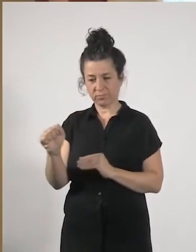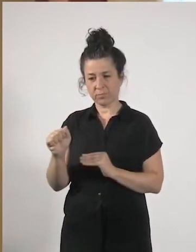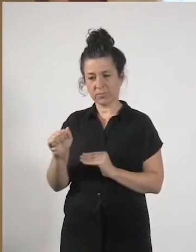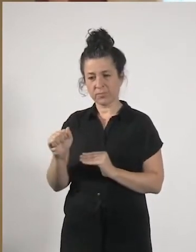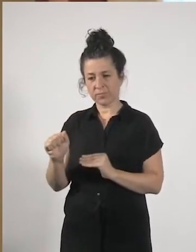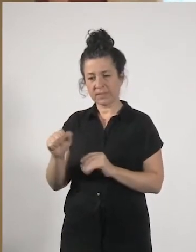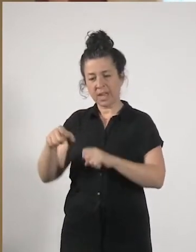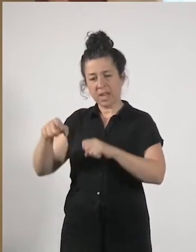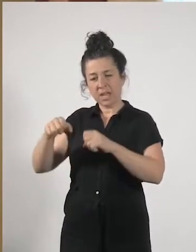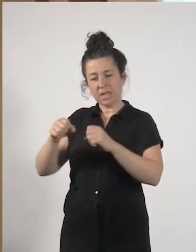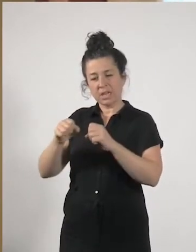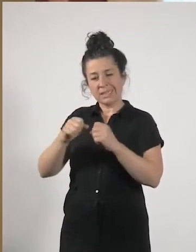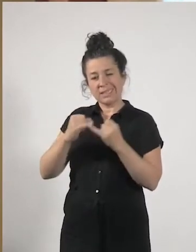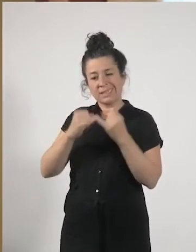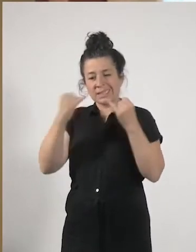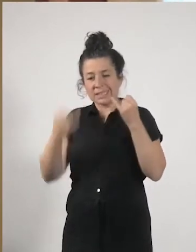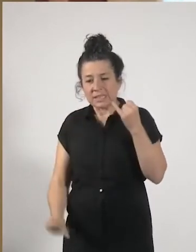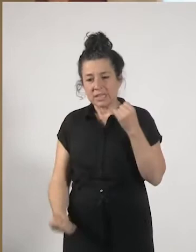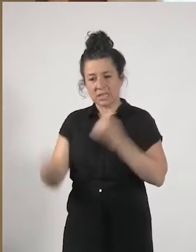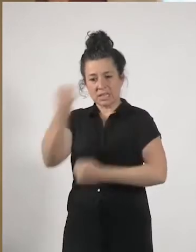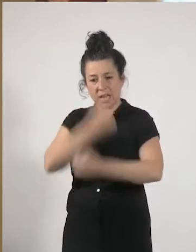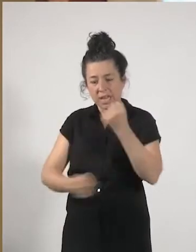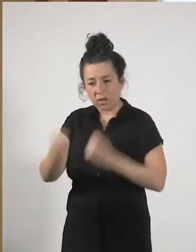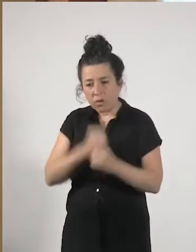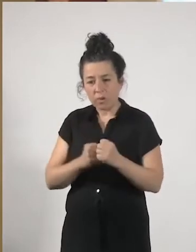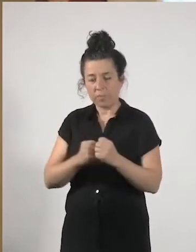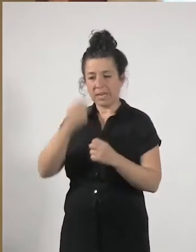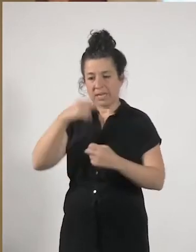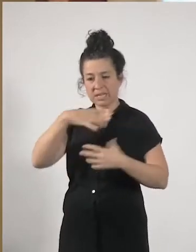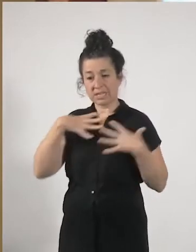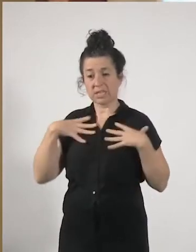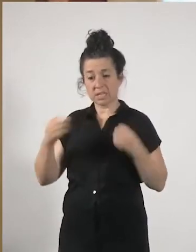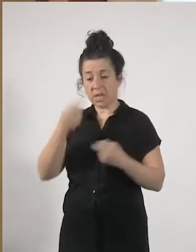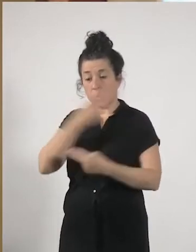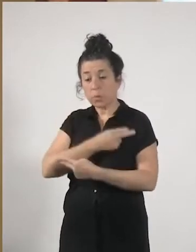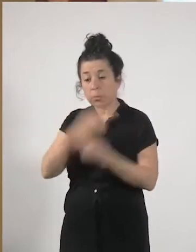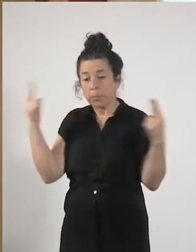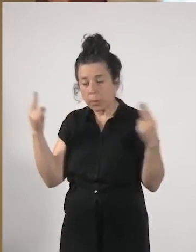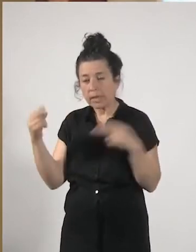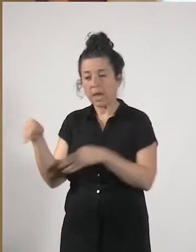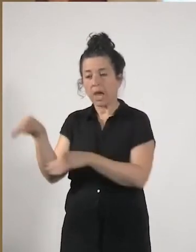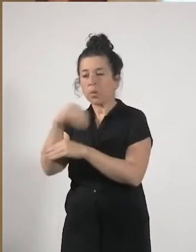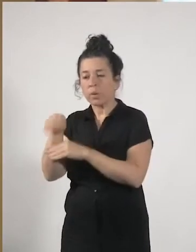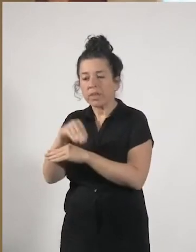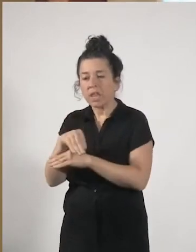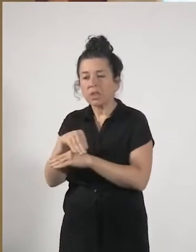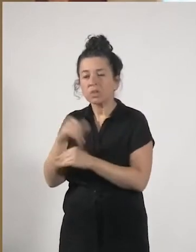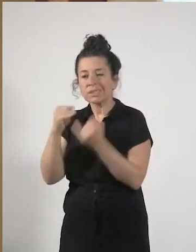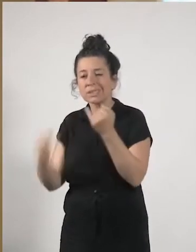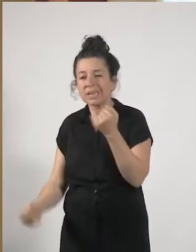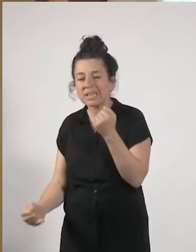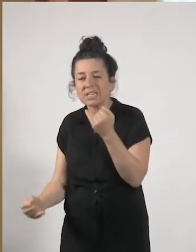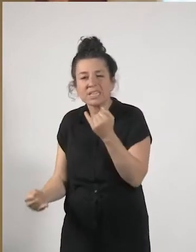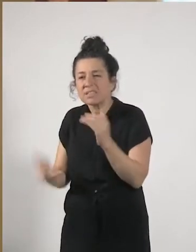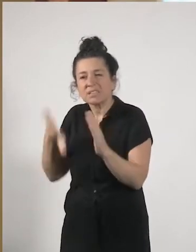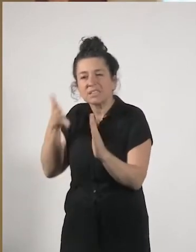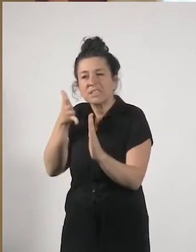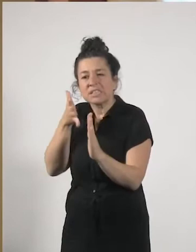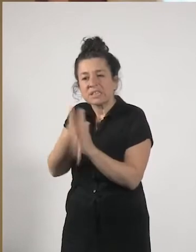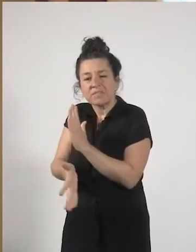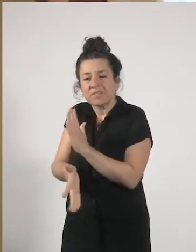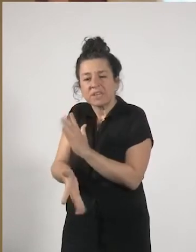crisis económica de salud pública y de cuidados cuando la analizas? ¿cómo la definirías? Estamos hablando mucho